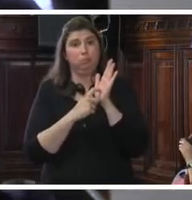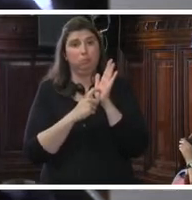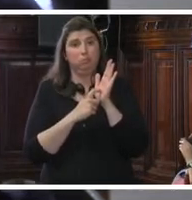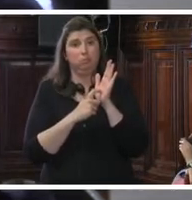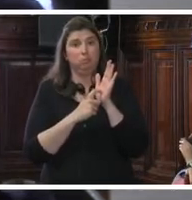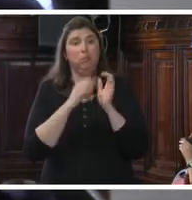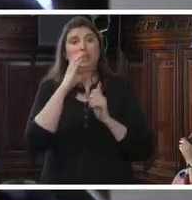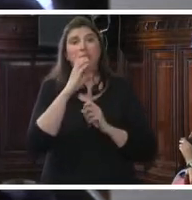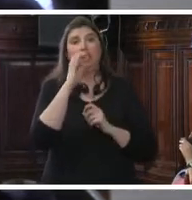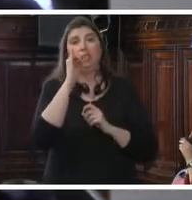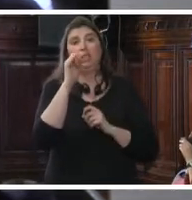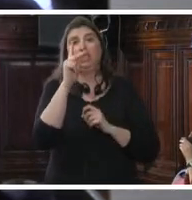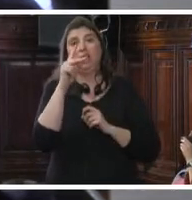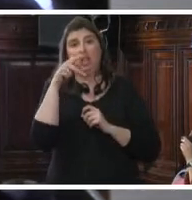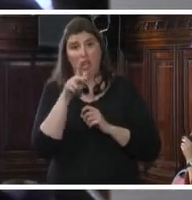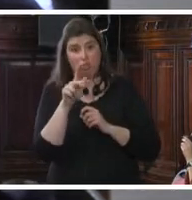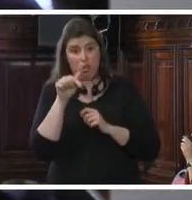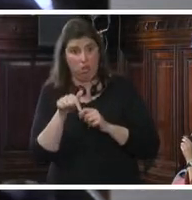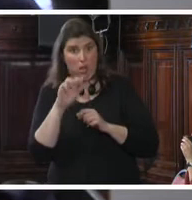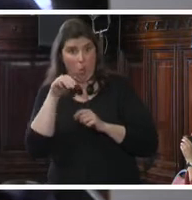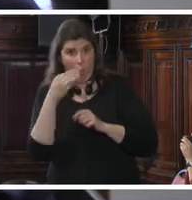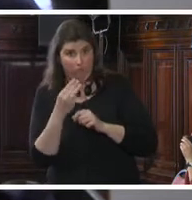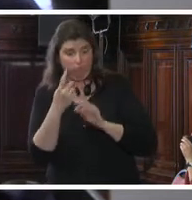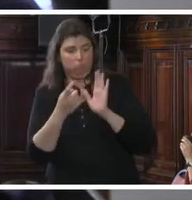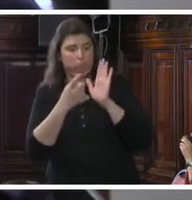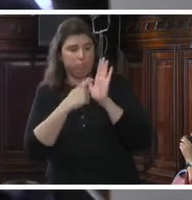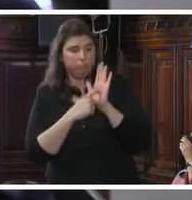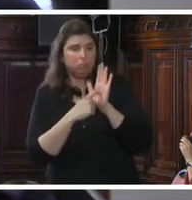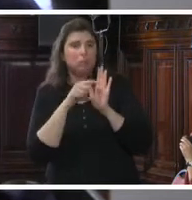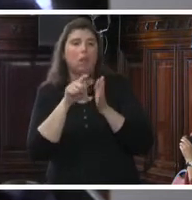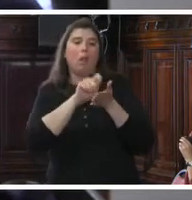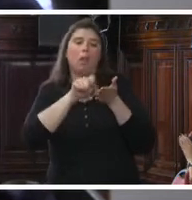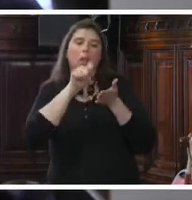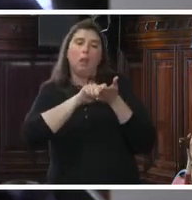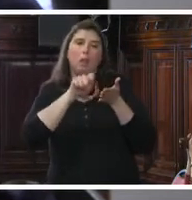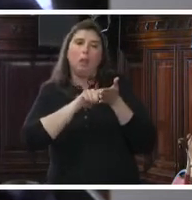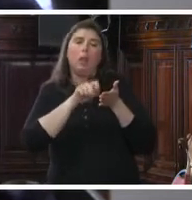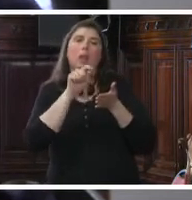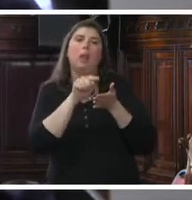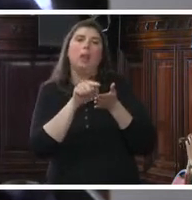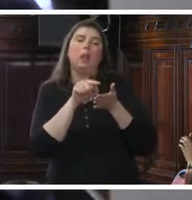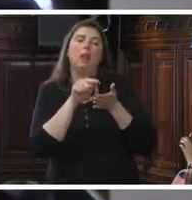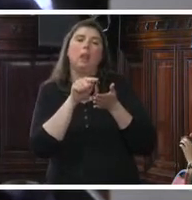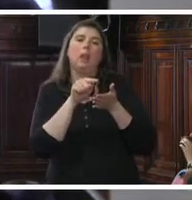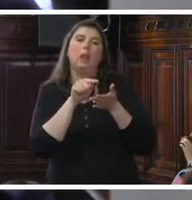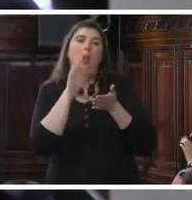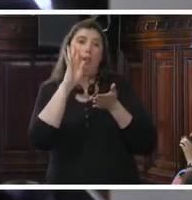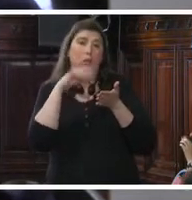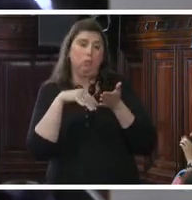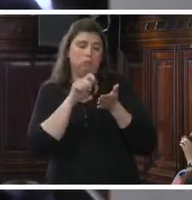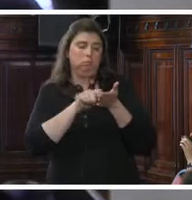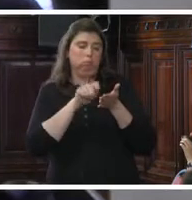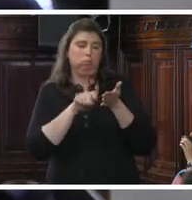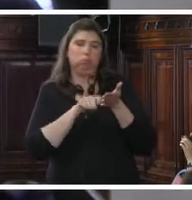SADDH y ahí está. Realmente ese fue un texto que fue escrito a instancias, impulsado